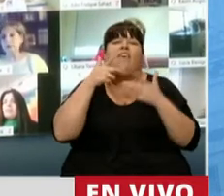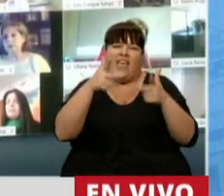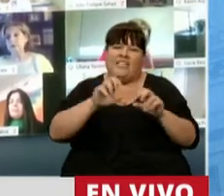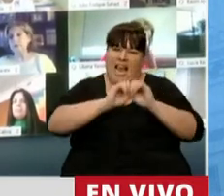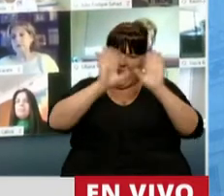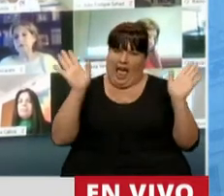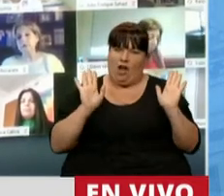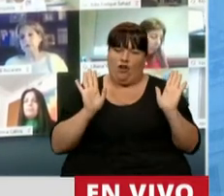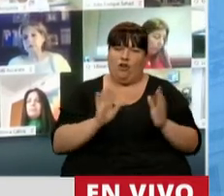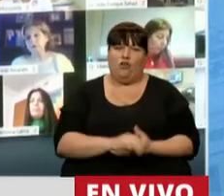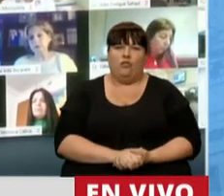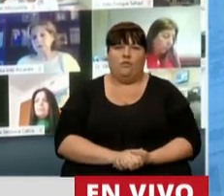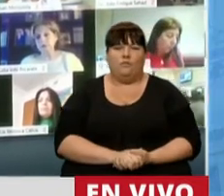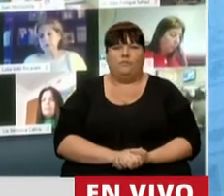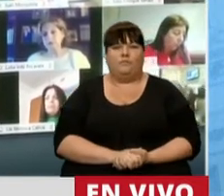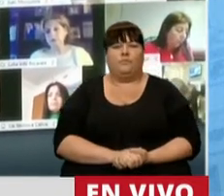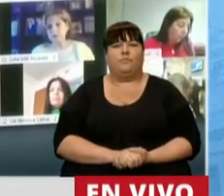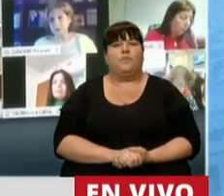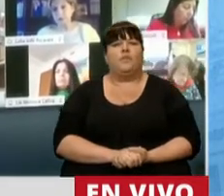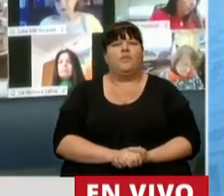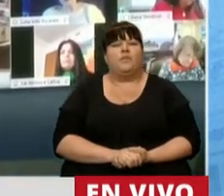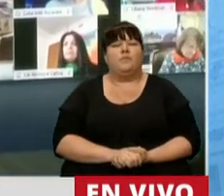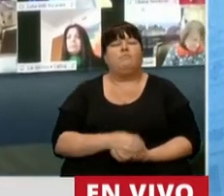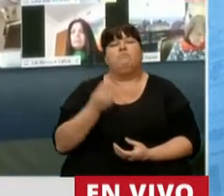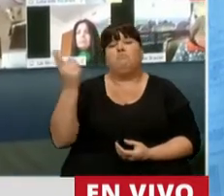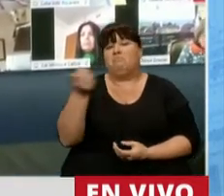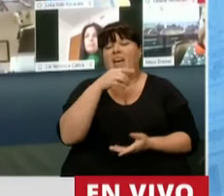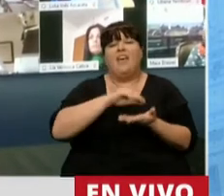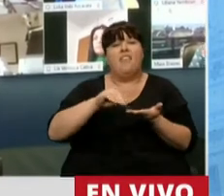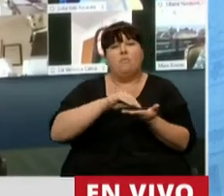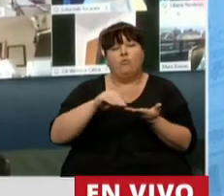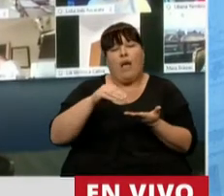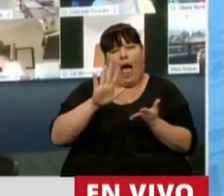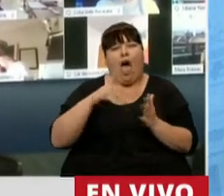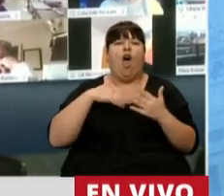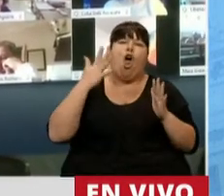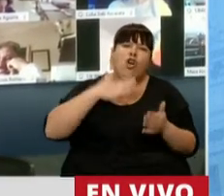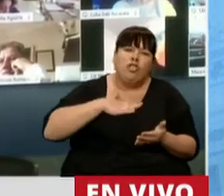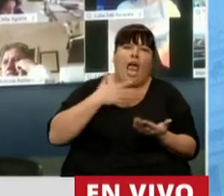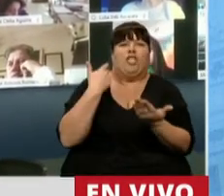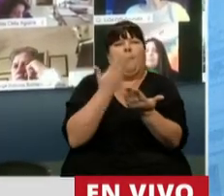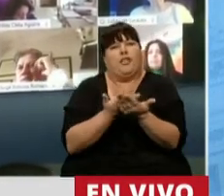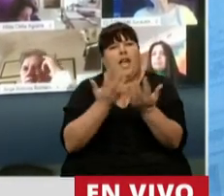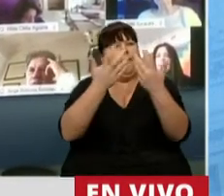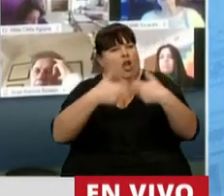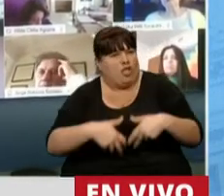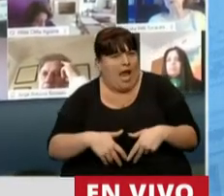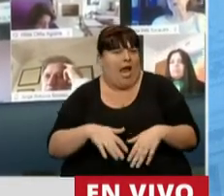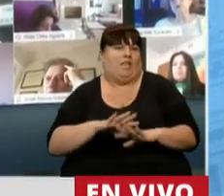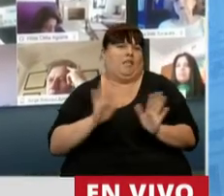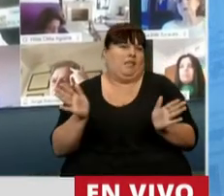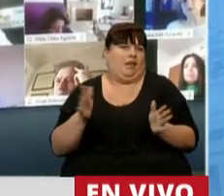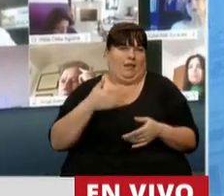con claridad, Presidente. Porque varios diputados dijeron, valoramos esta iniciativa, nunca más